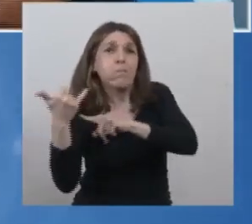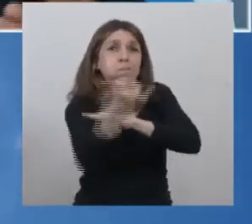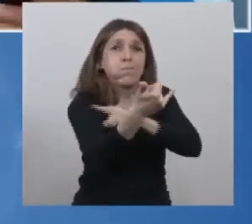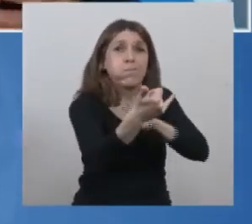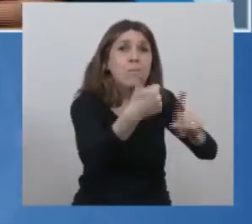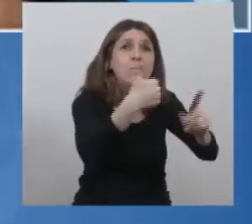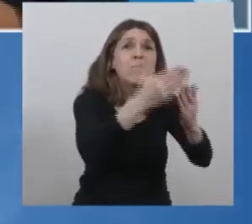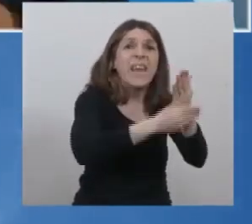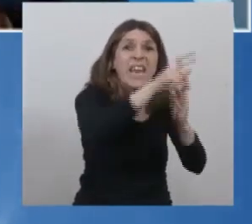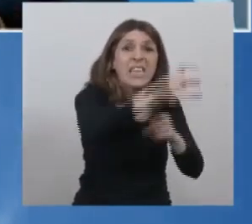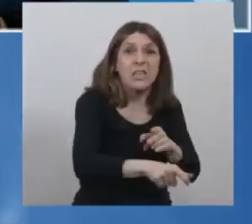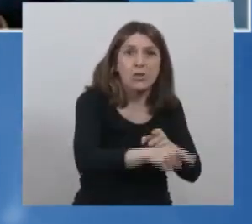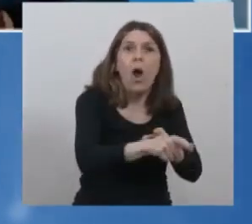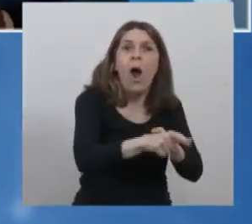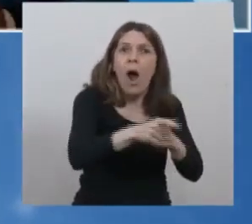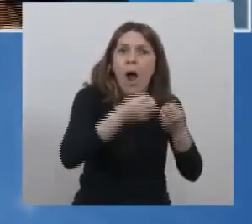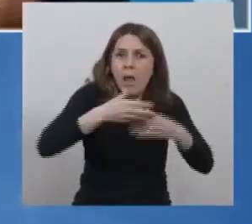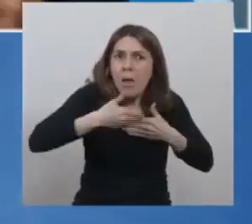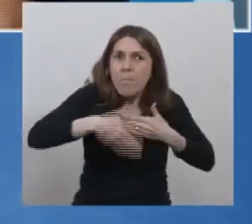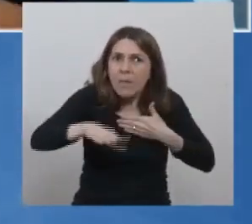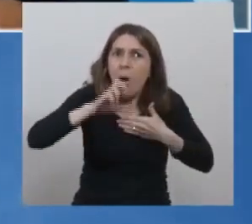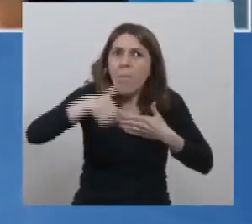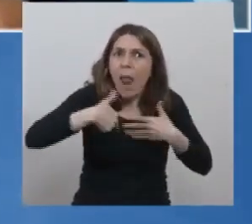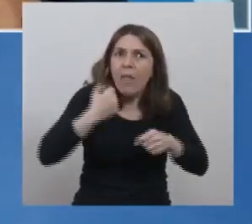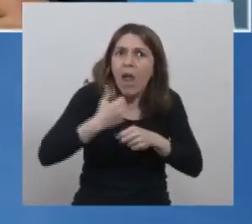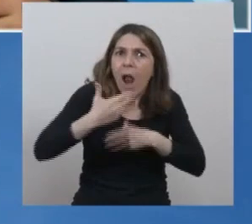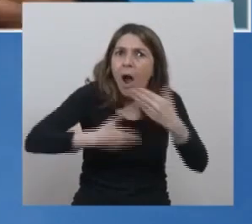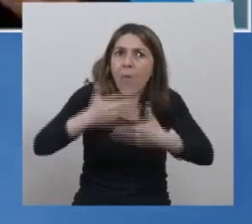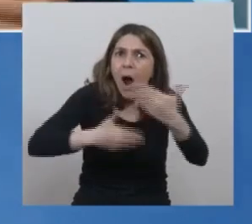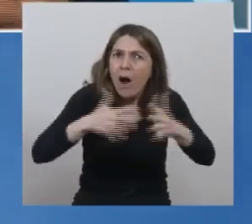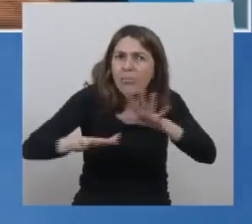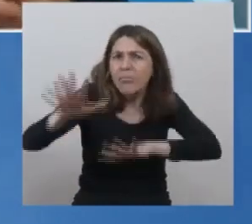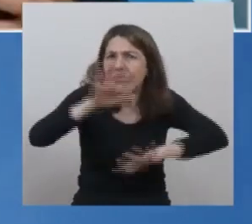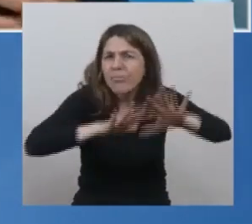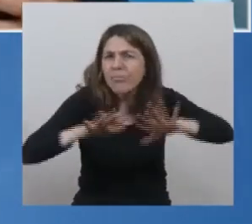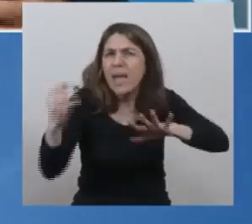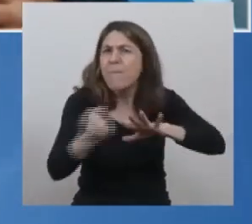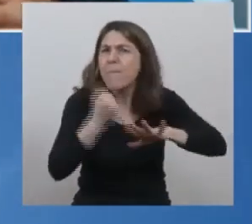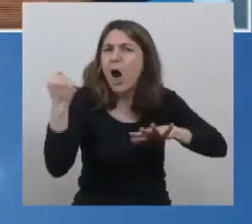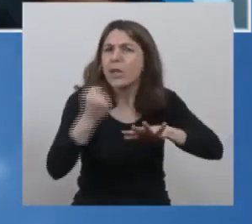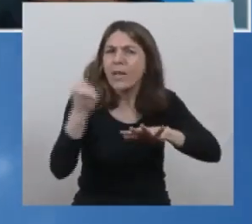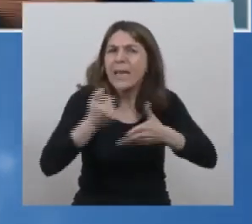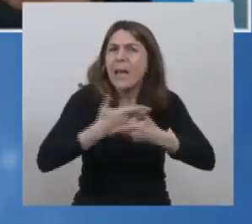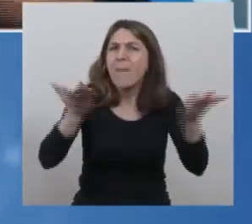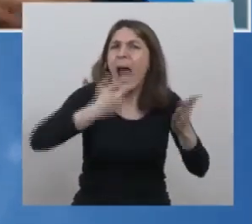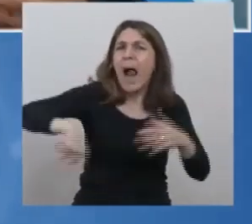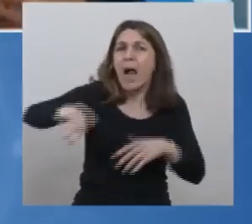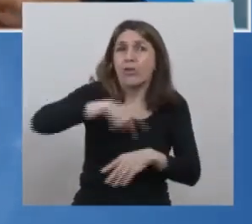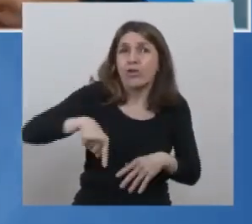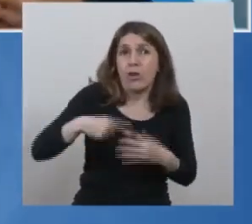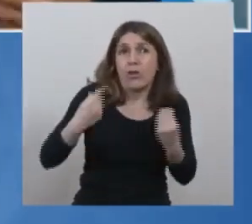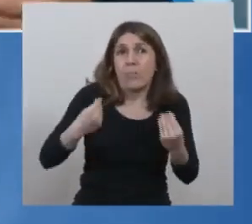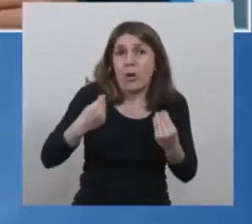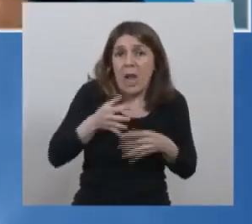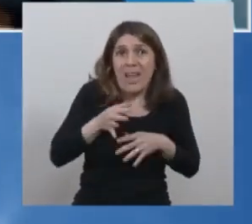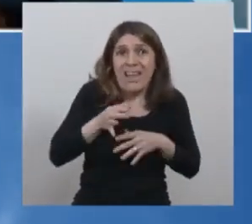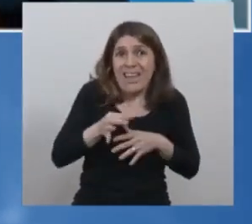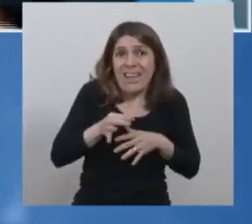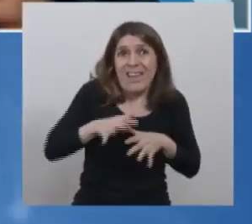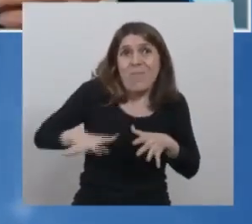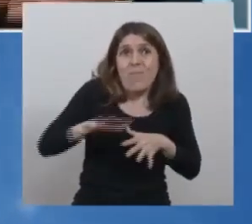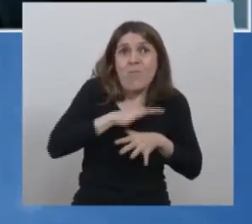ponemos en marcha esta obra tan importante y tan significativa para nosotros porque es una localidad pequeña